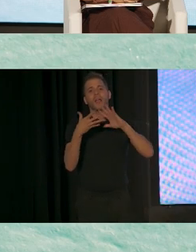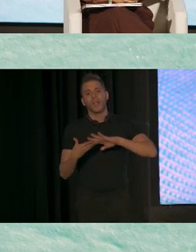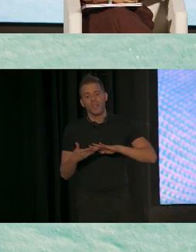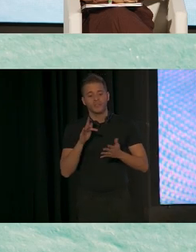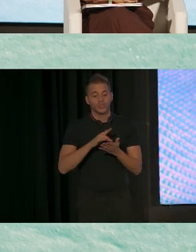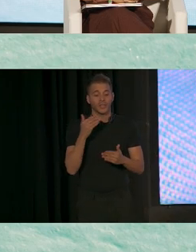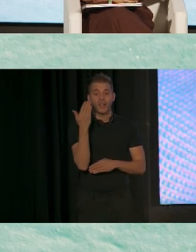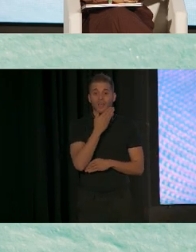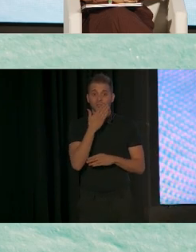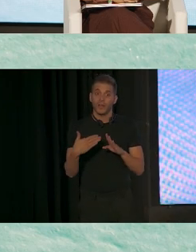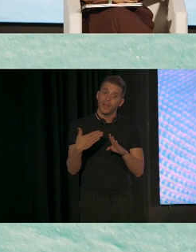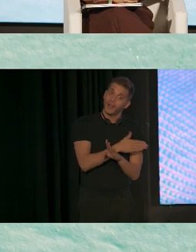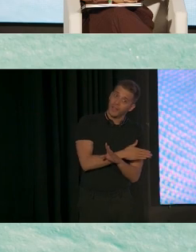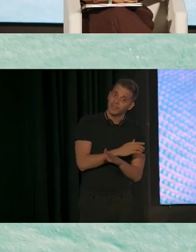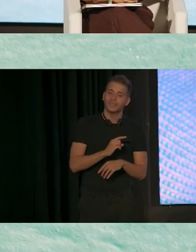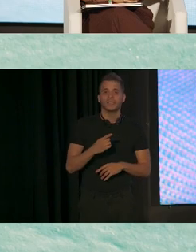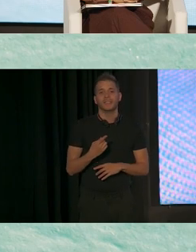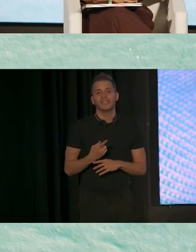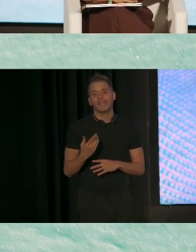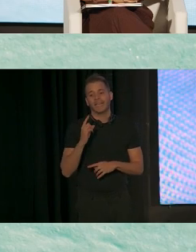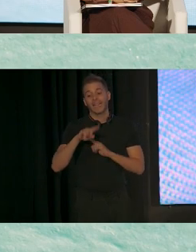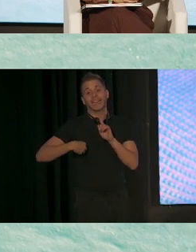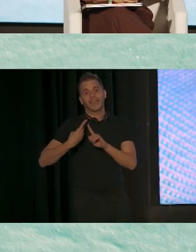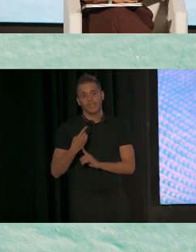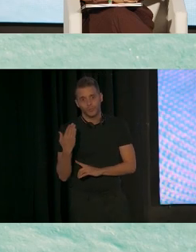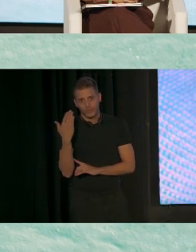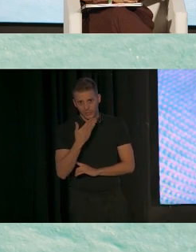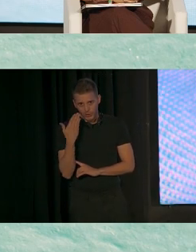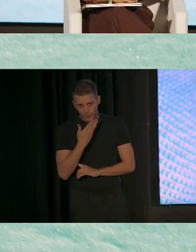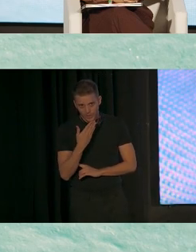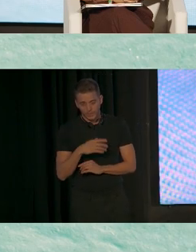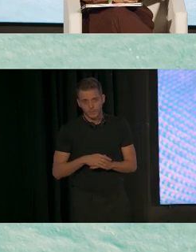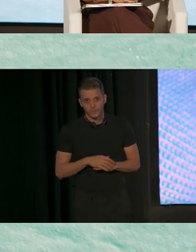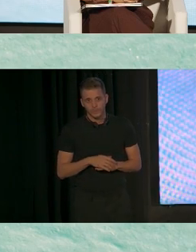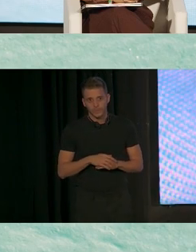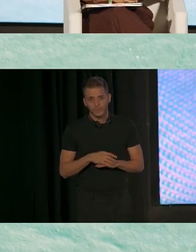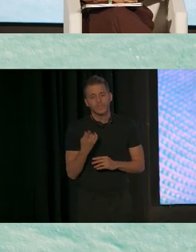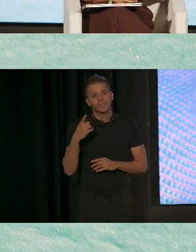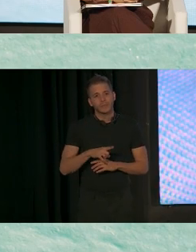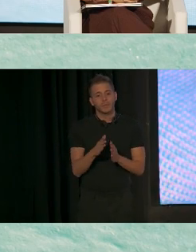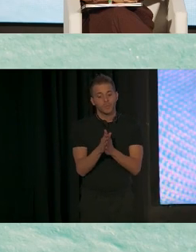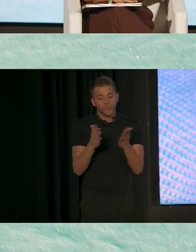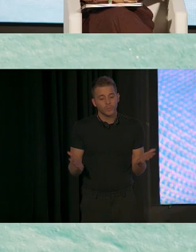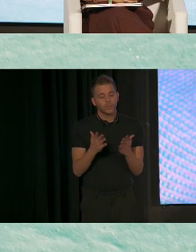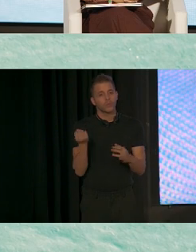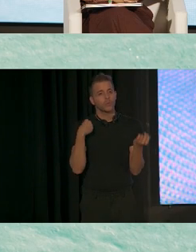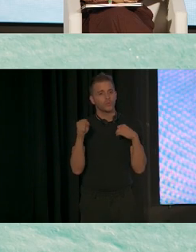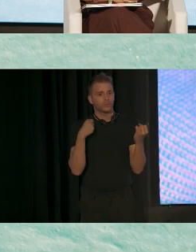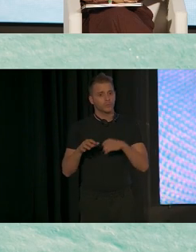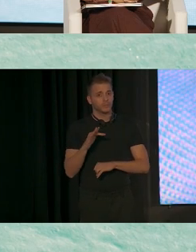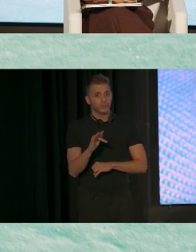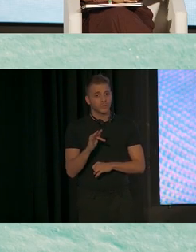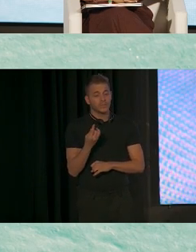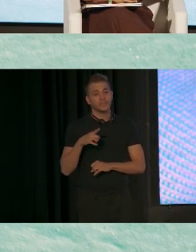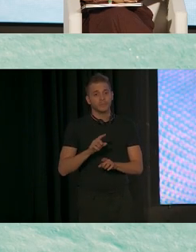preescolar, de preescolar a kinder, promoviendo comportamiento positivo. Y tenemos